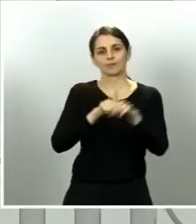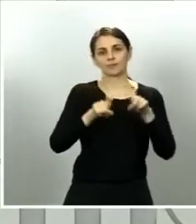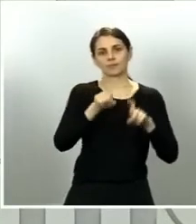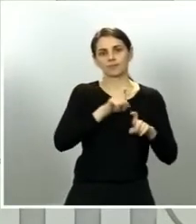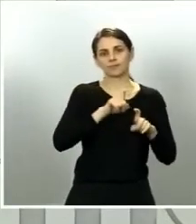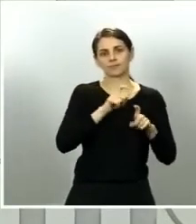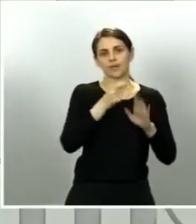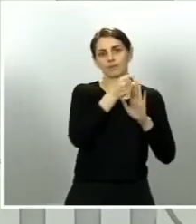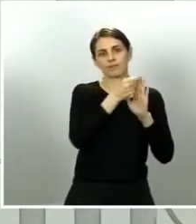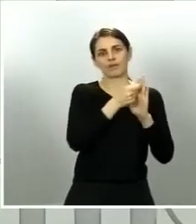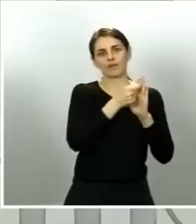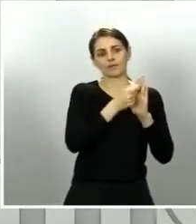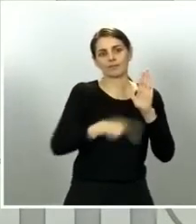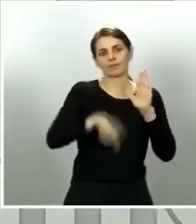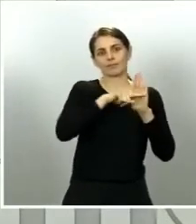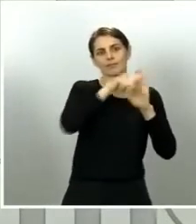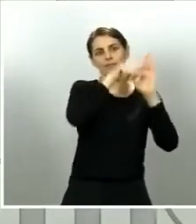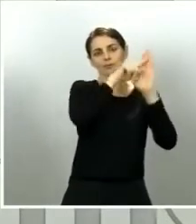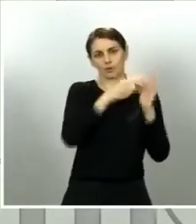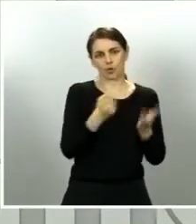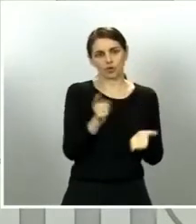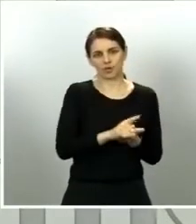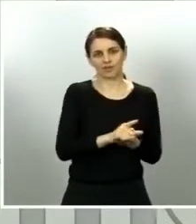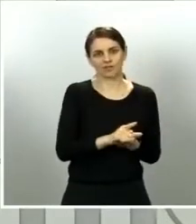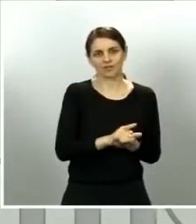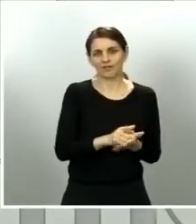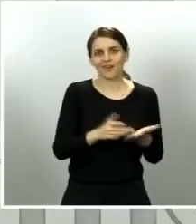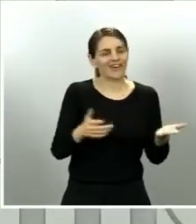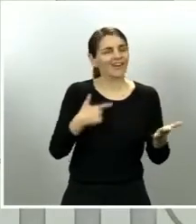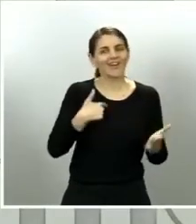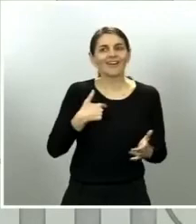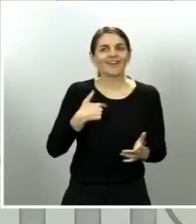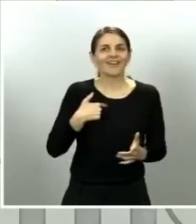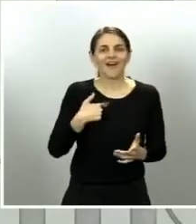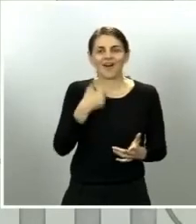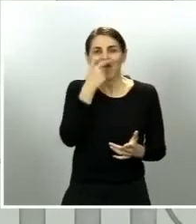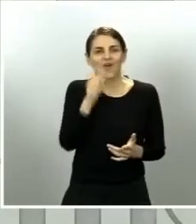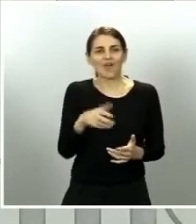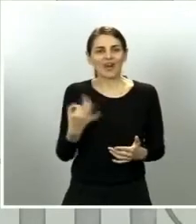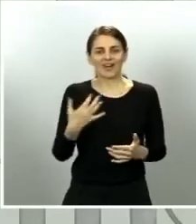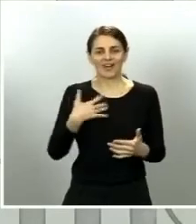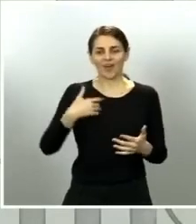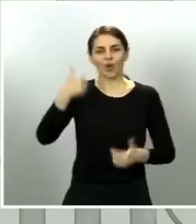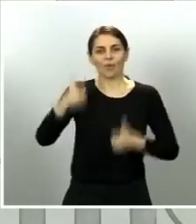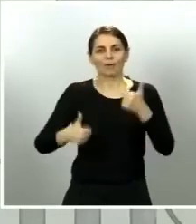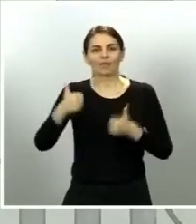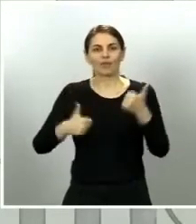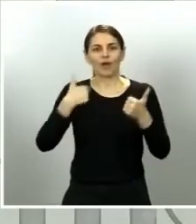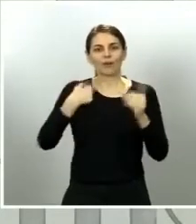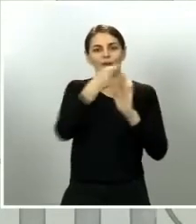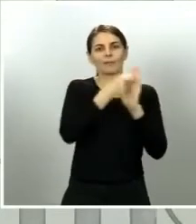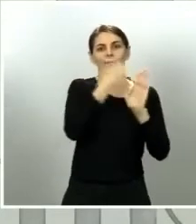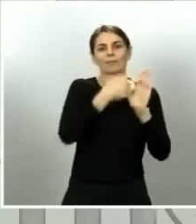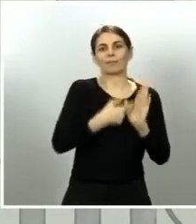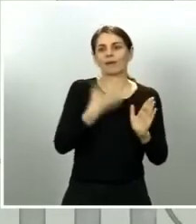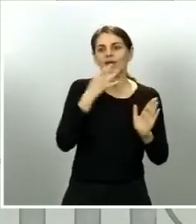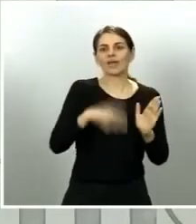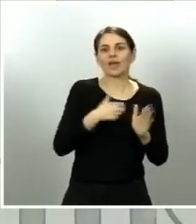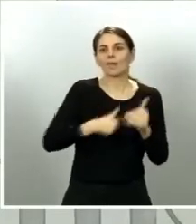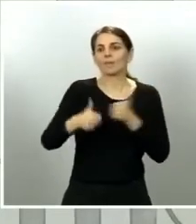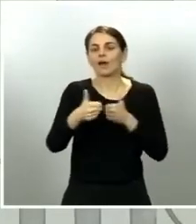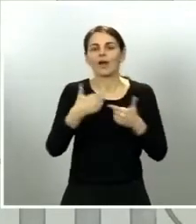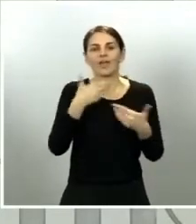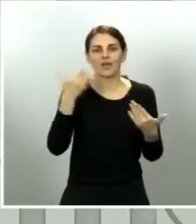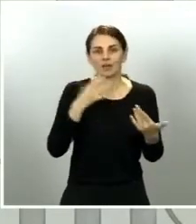y que no valen las carreras a ver quien desescala más rápido hay que hacer las cosas con precaución con control con unidad